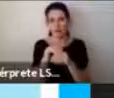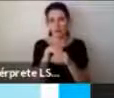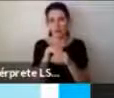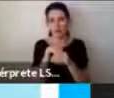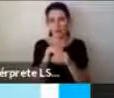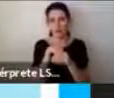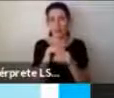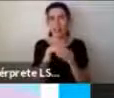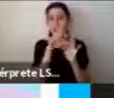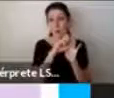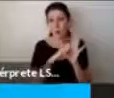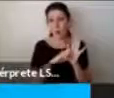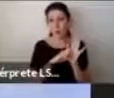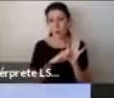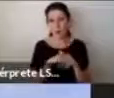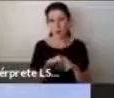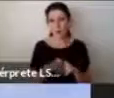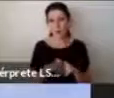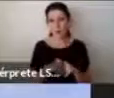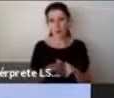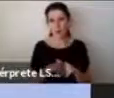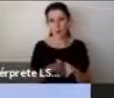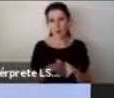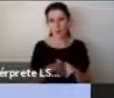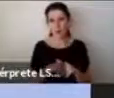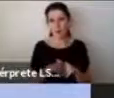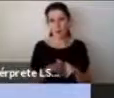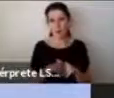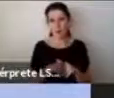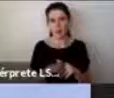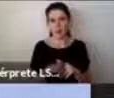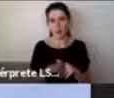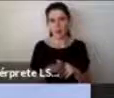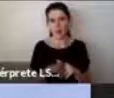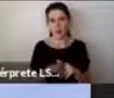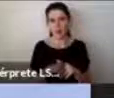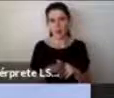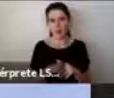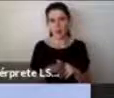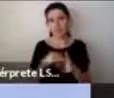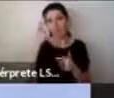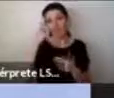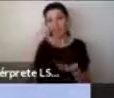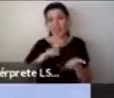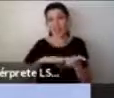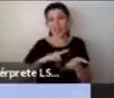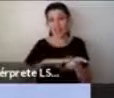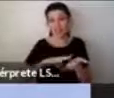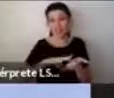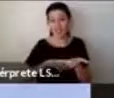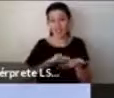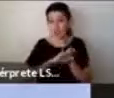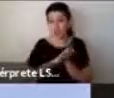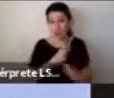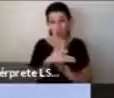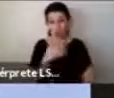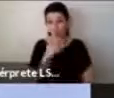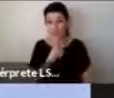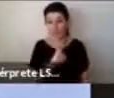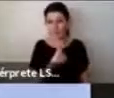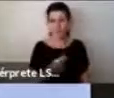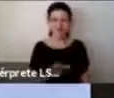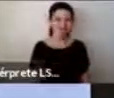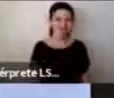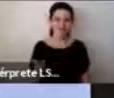proyecto, pero en la vida real las cosas no son color de rosa y nos enfrentamos a un problema